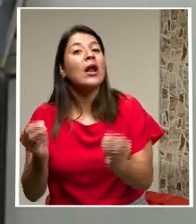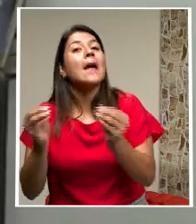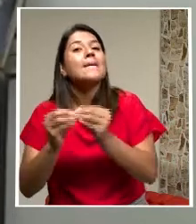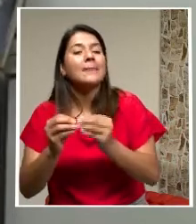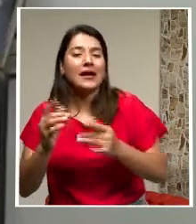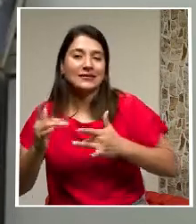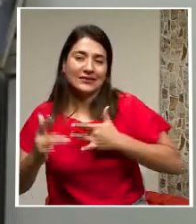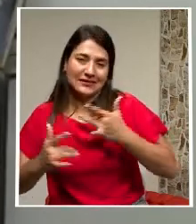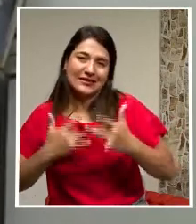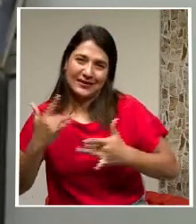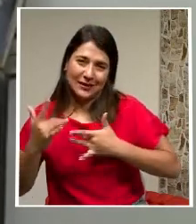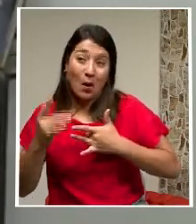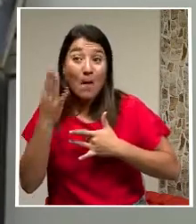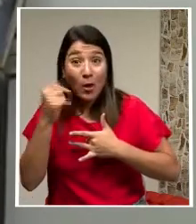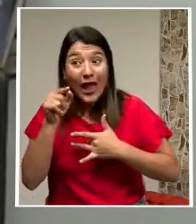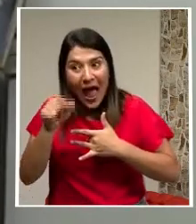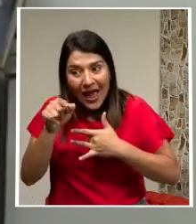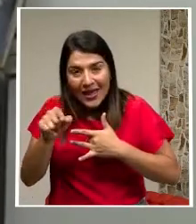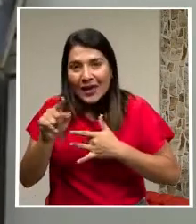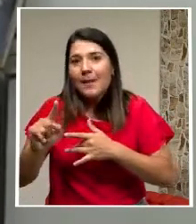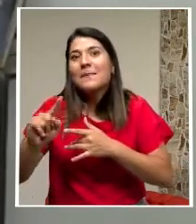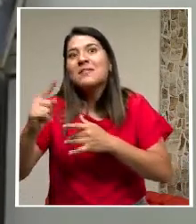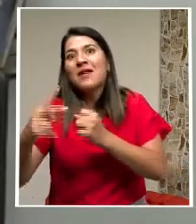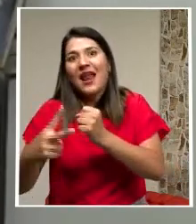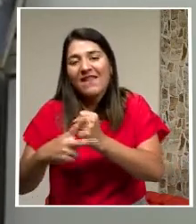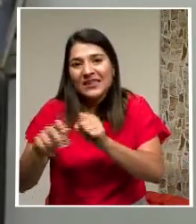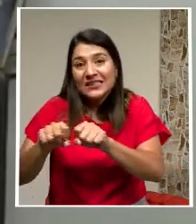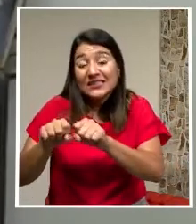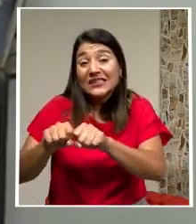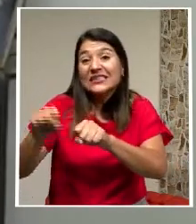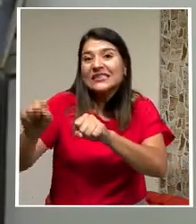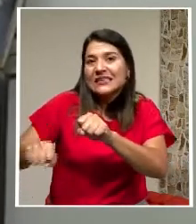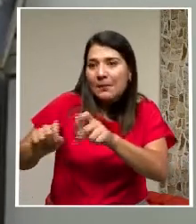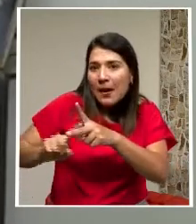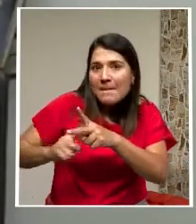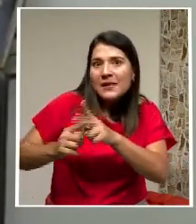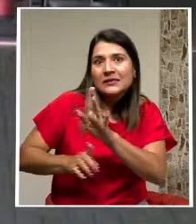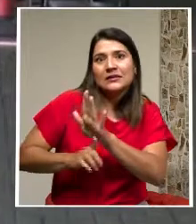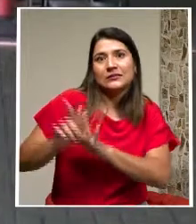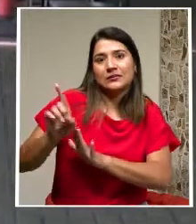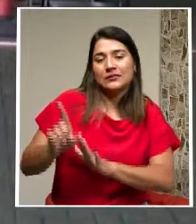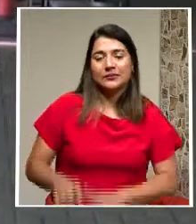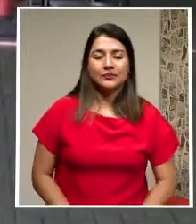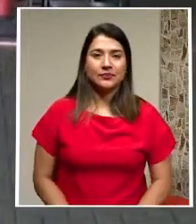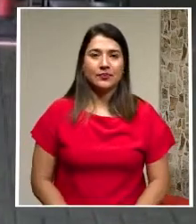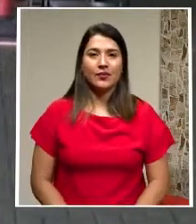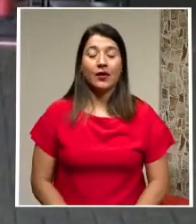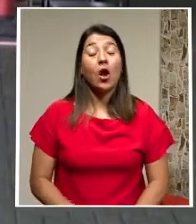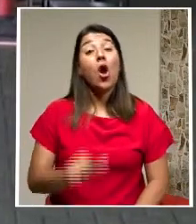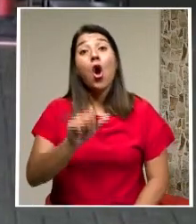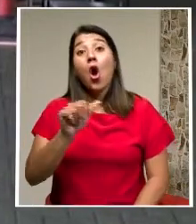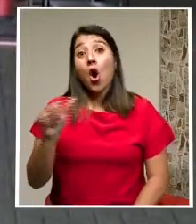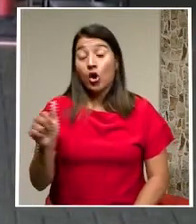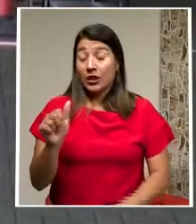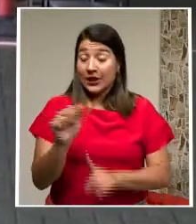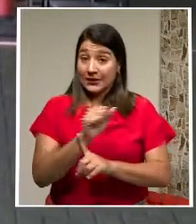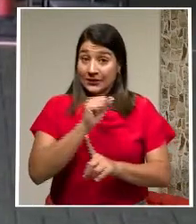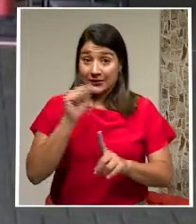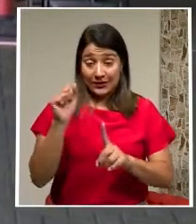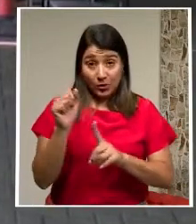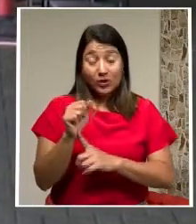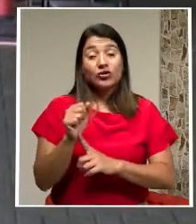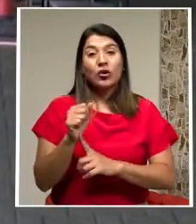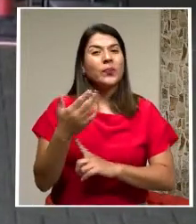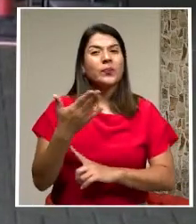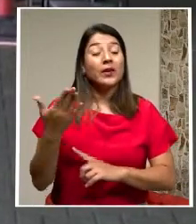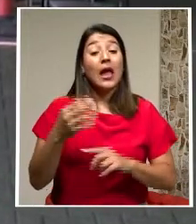digamos que un poquito más severa Sin llegar realmente a gravedad Otra opción es que la